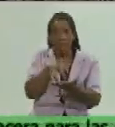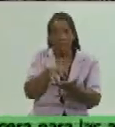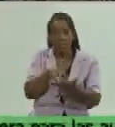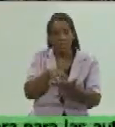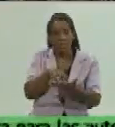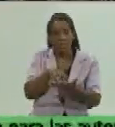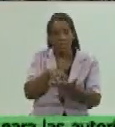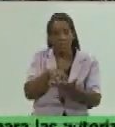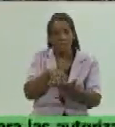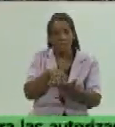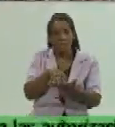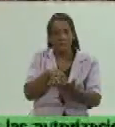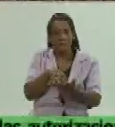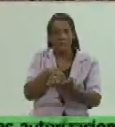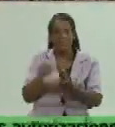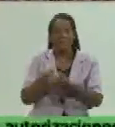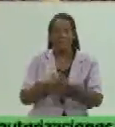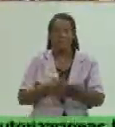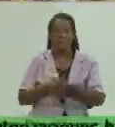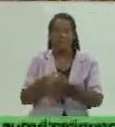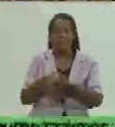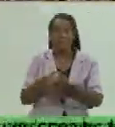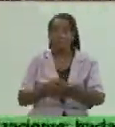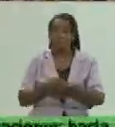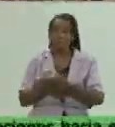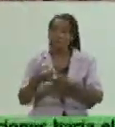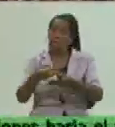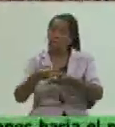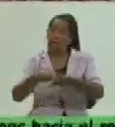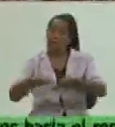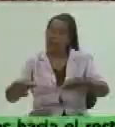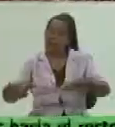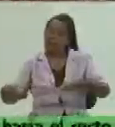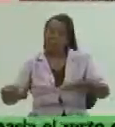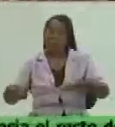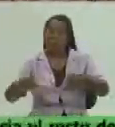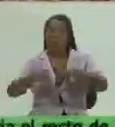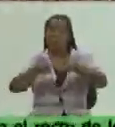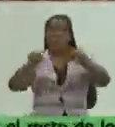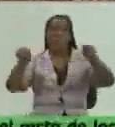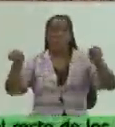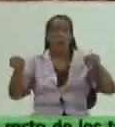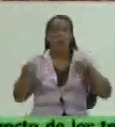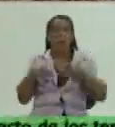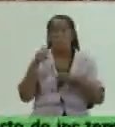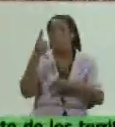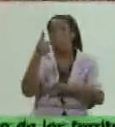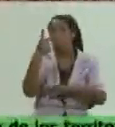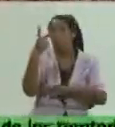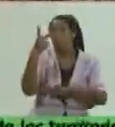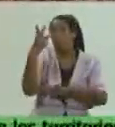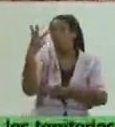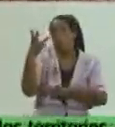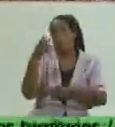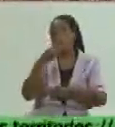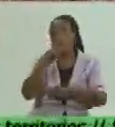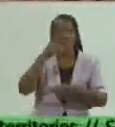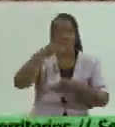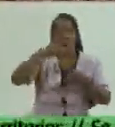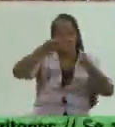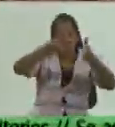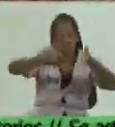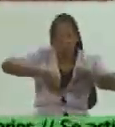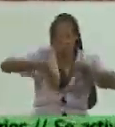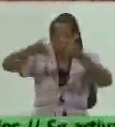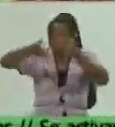propios edificios bueno si no hay un jardín hay un solar yermo puede haber dos tres personas que se que hagan dos tres canteros o utilicen